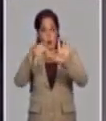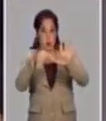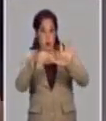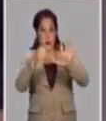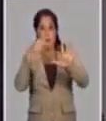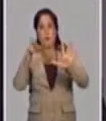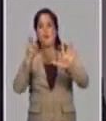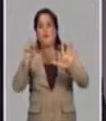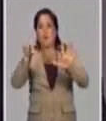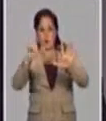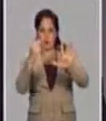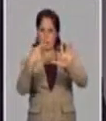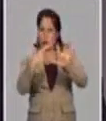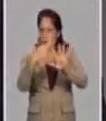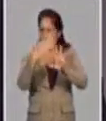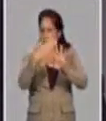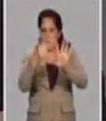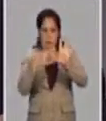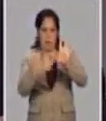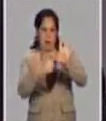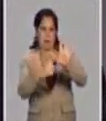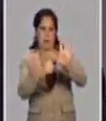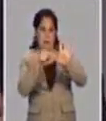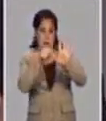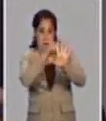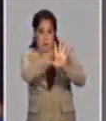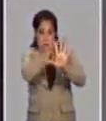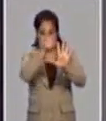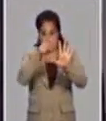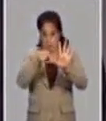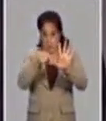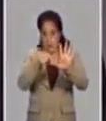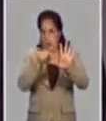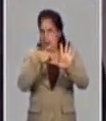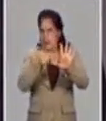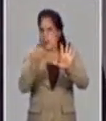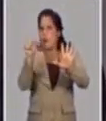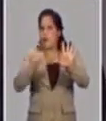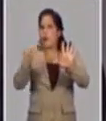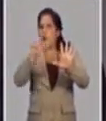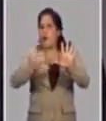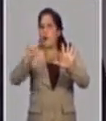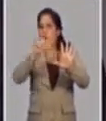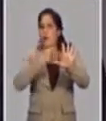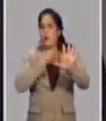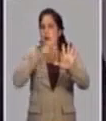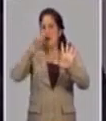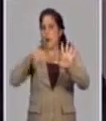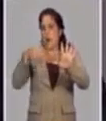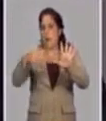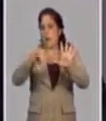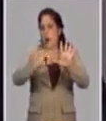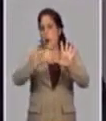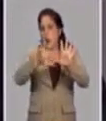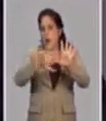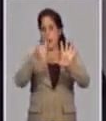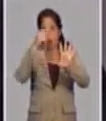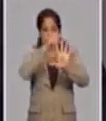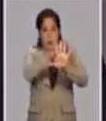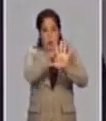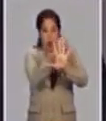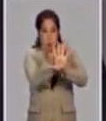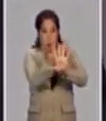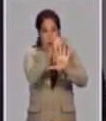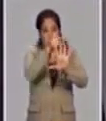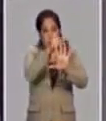como se le ha denominado por los compañeros del Instituto Finlay. Y no es más que una de las formulaciones que se evaluaron en el proyecto de